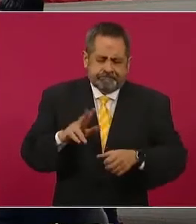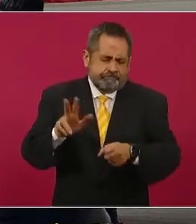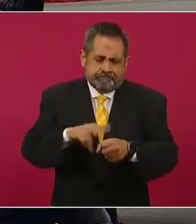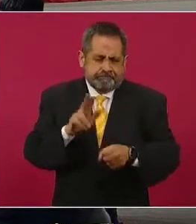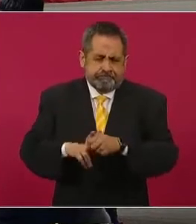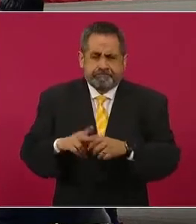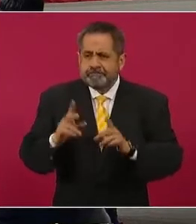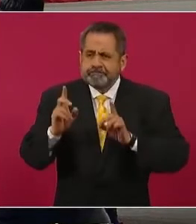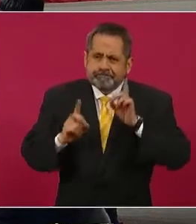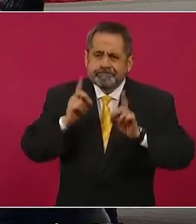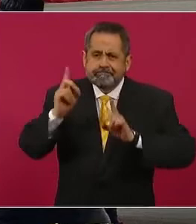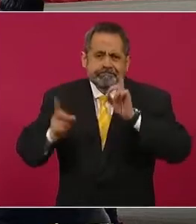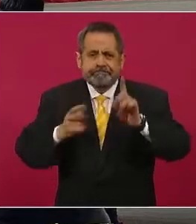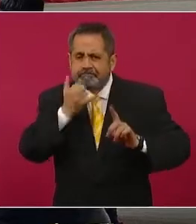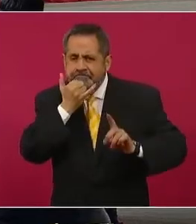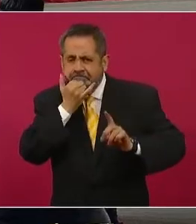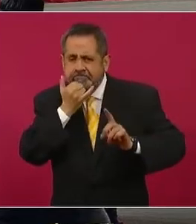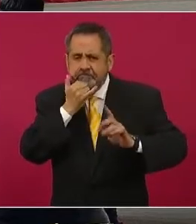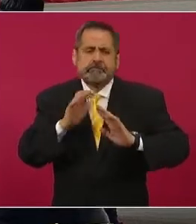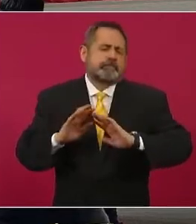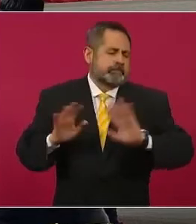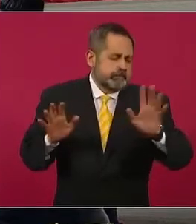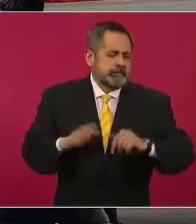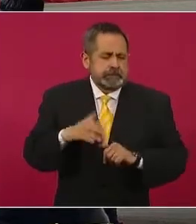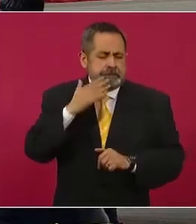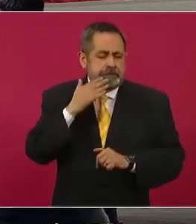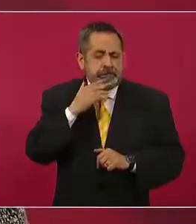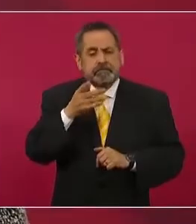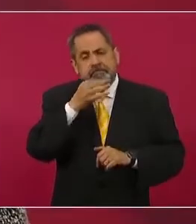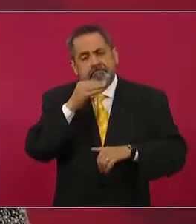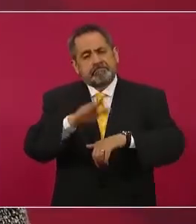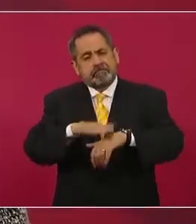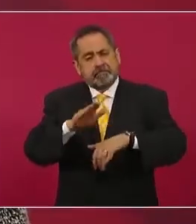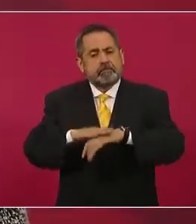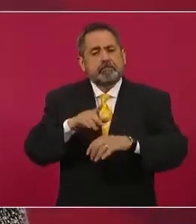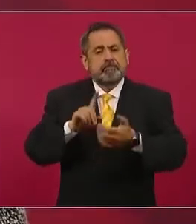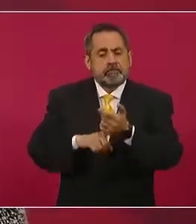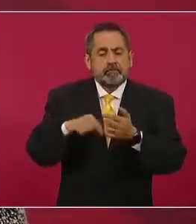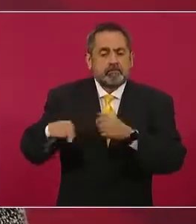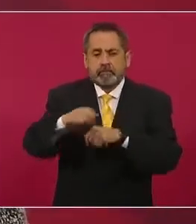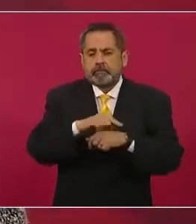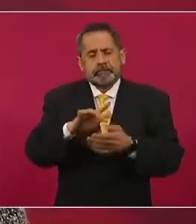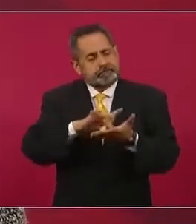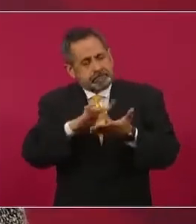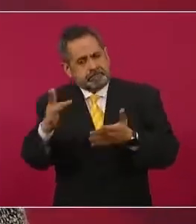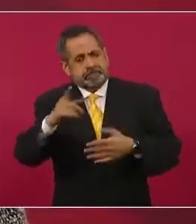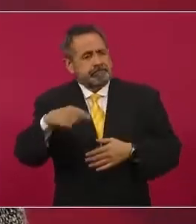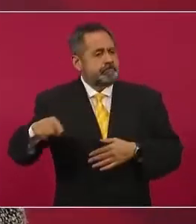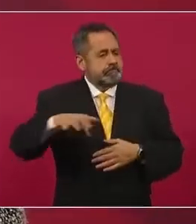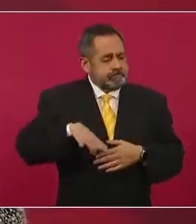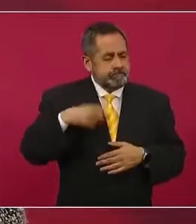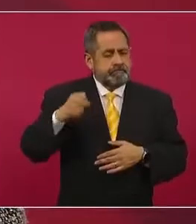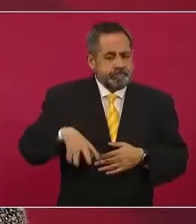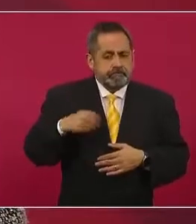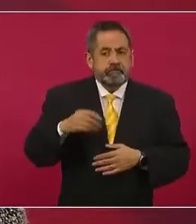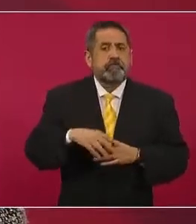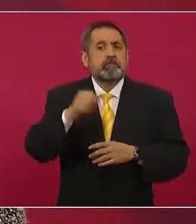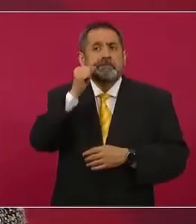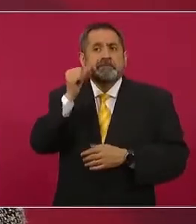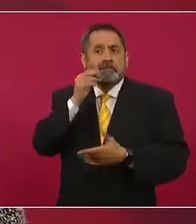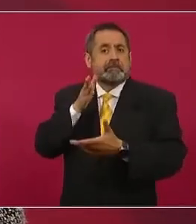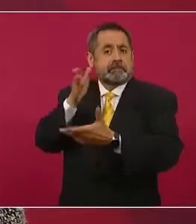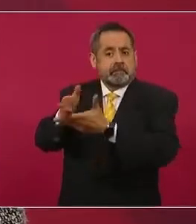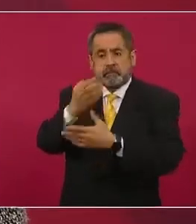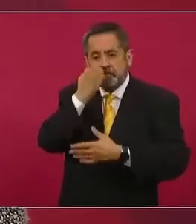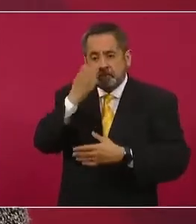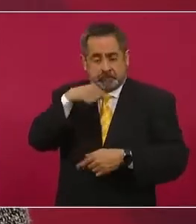incertidumbre, pero aprovecho e insisto por hacer ese conocimiento, porque están haciendo su mayor esfuerzo. Ayer estuvimos en una escuela aquí de la